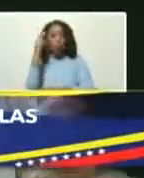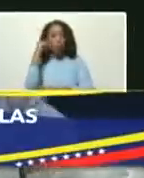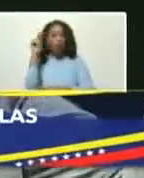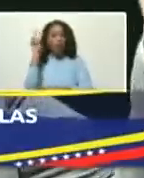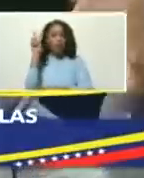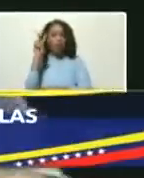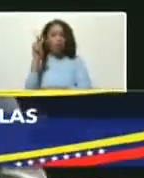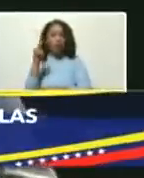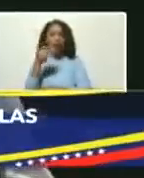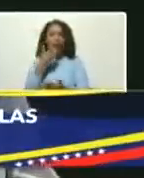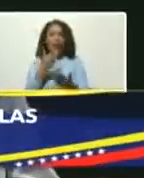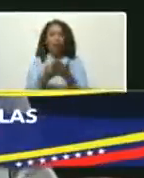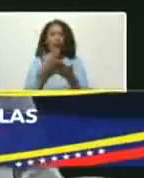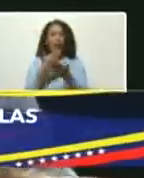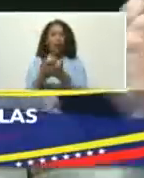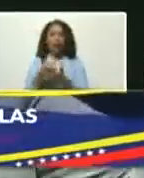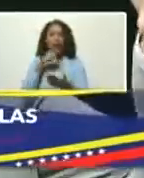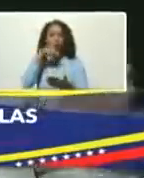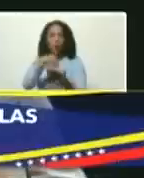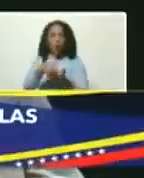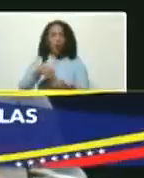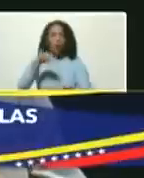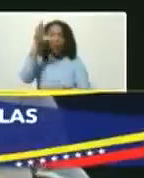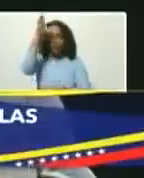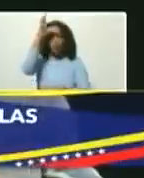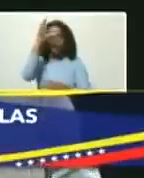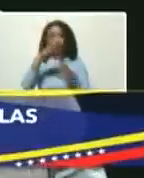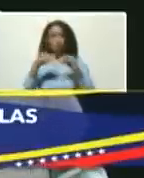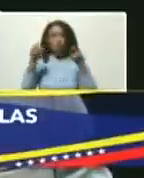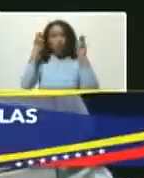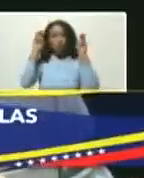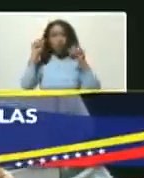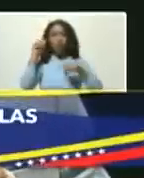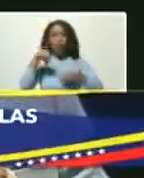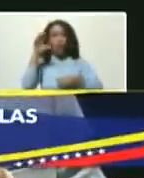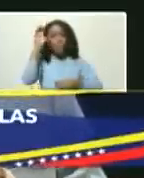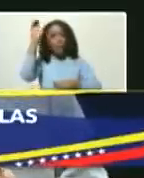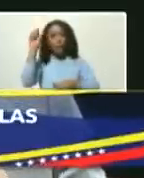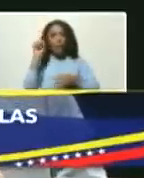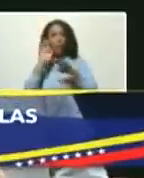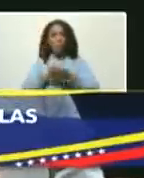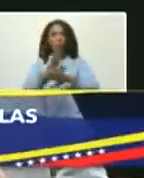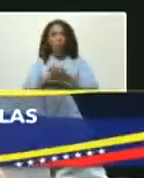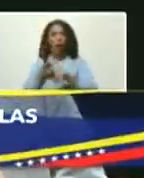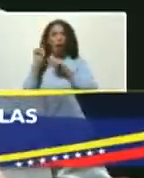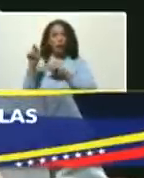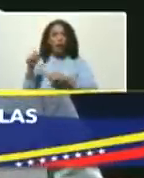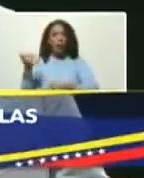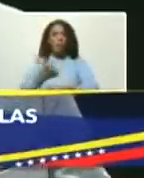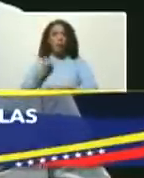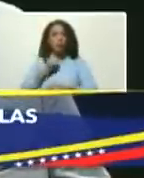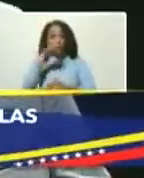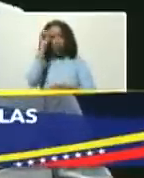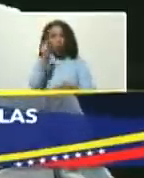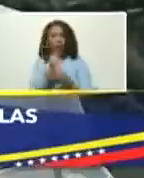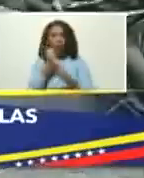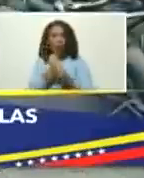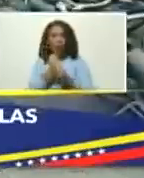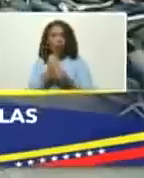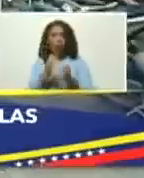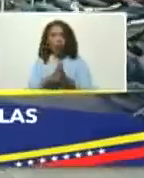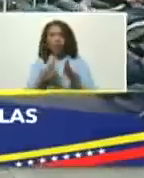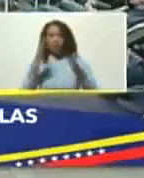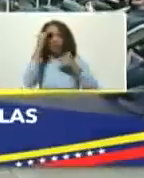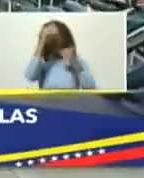Venezuela Presidenta muchas gracias a nombre de Falcón y de todo el occidente del país porque así será aprovechada y trabajada bueno un gran